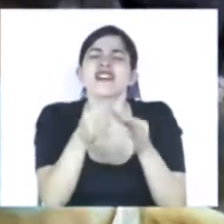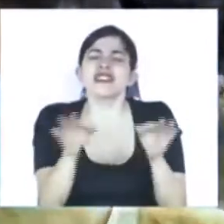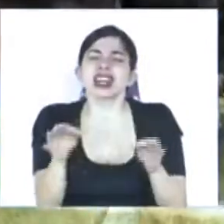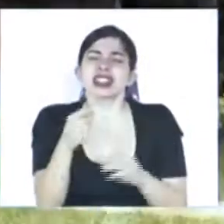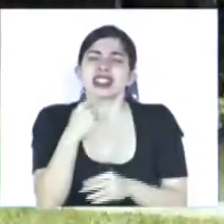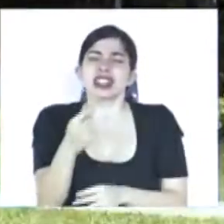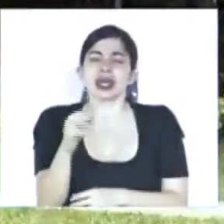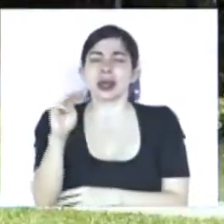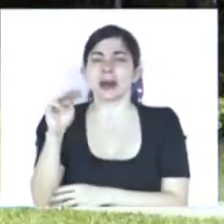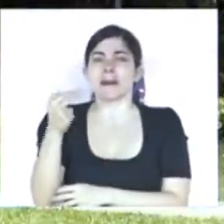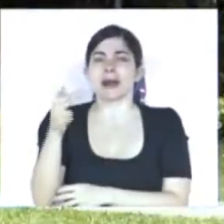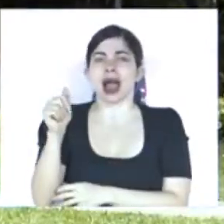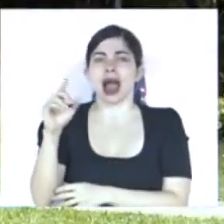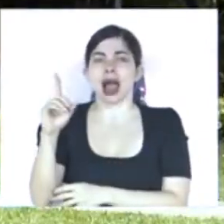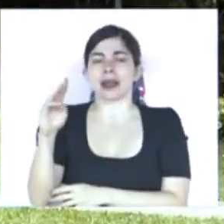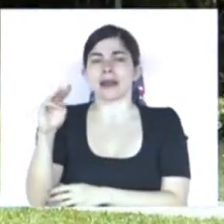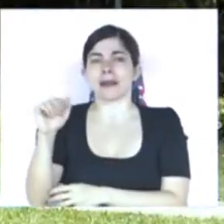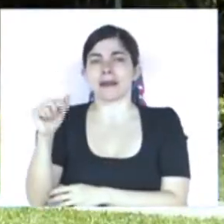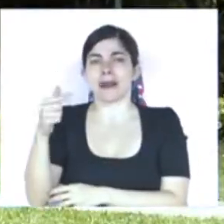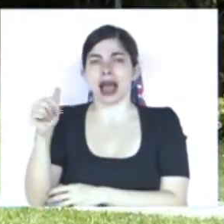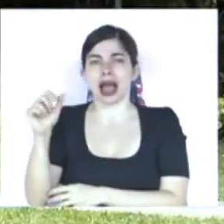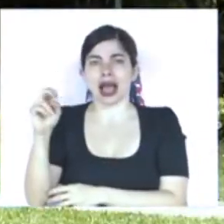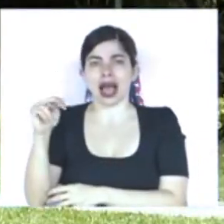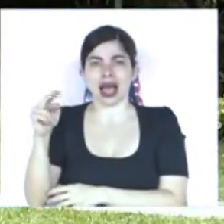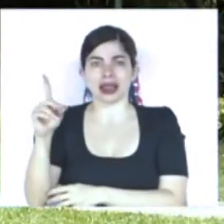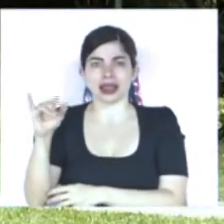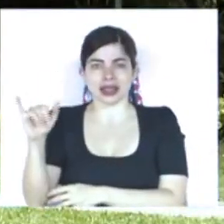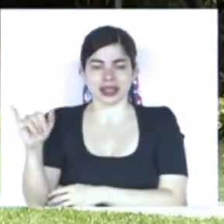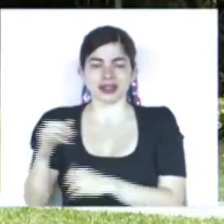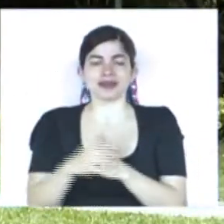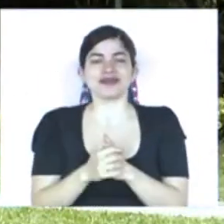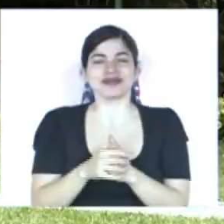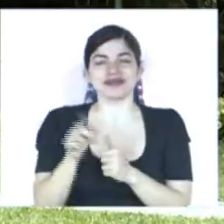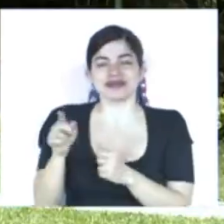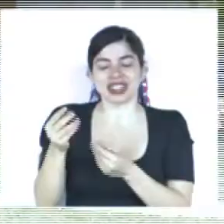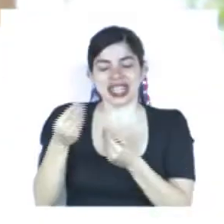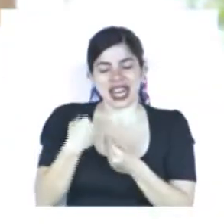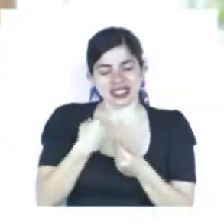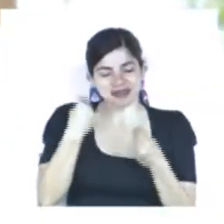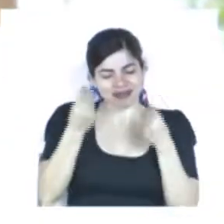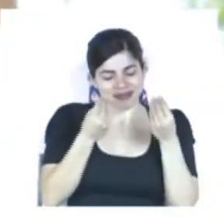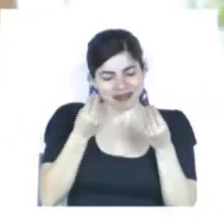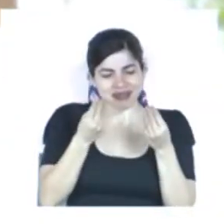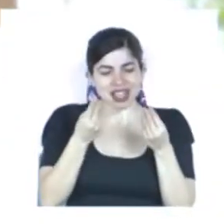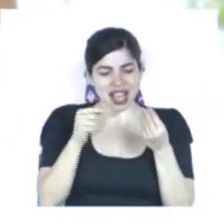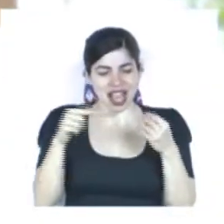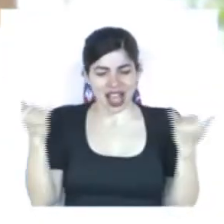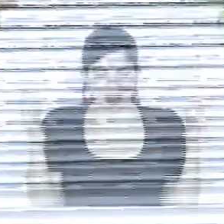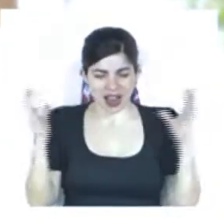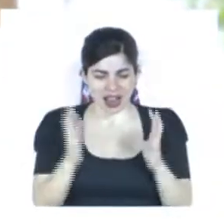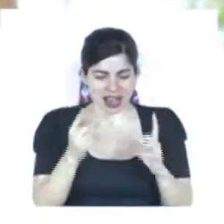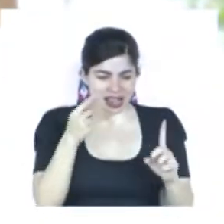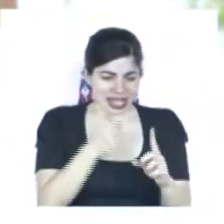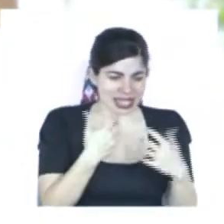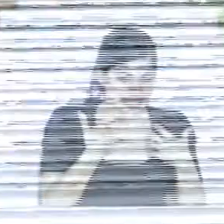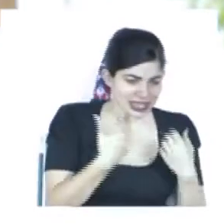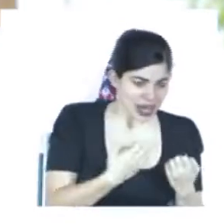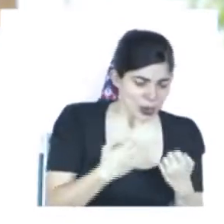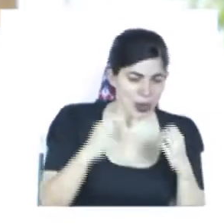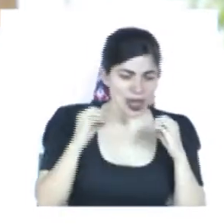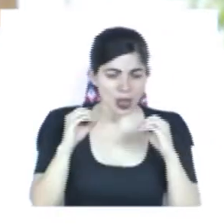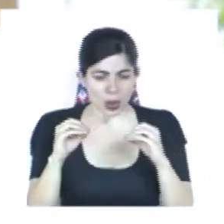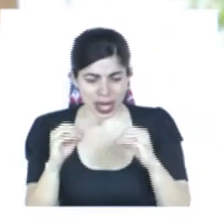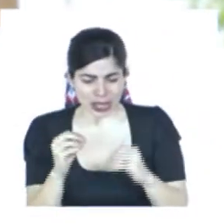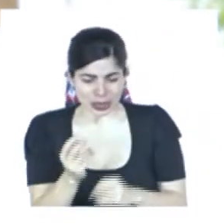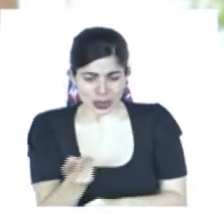me hace reflexionar sin lugar a dudas y vincular los hechos que hoy nos reúnen con la salud, la educación como elemento